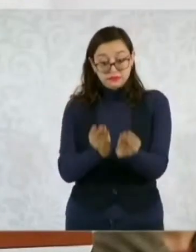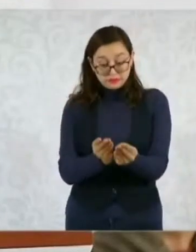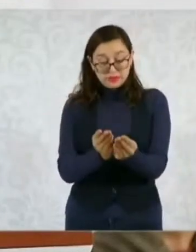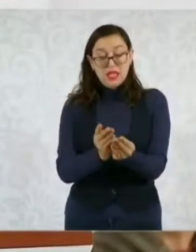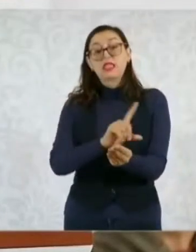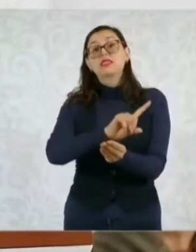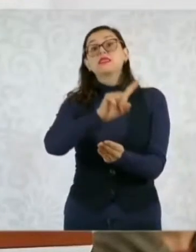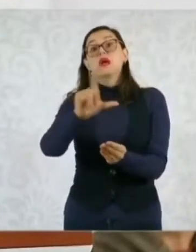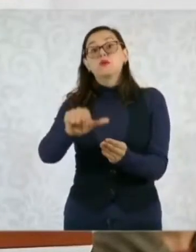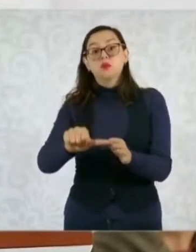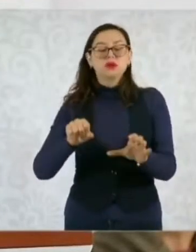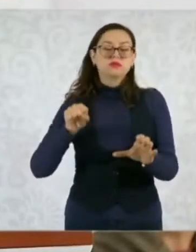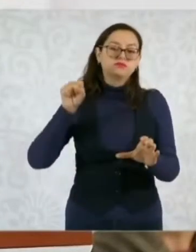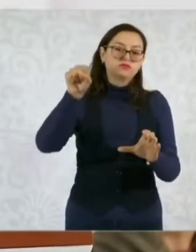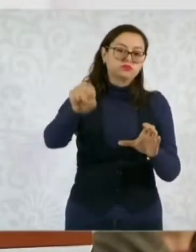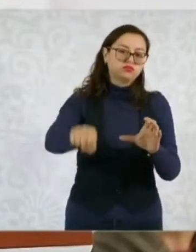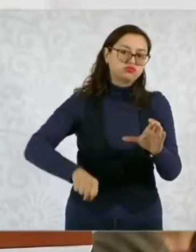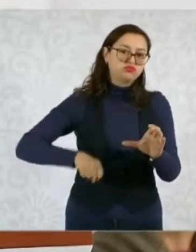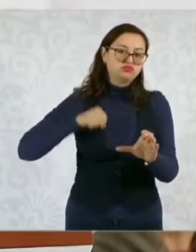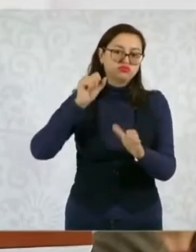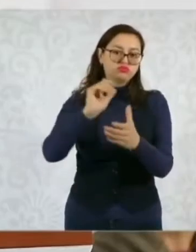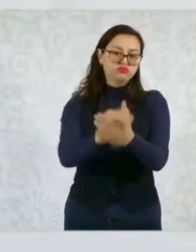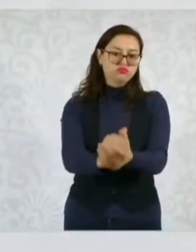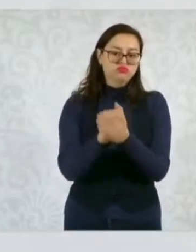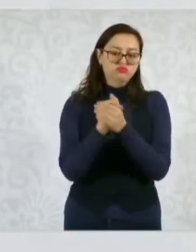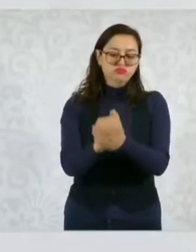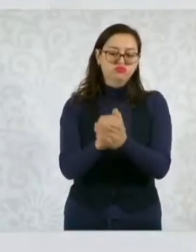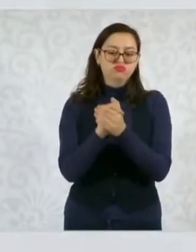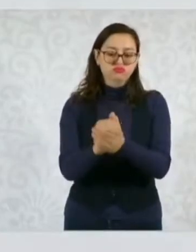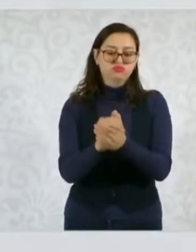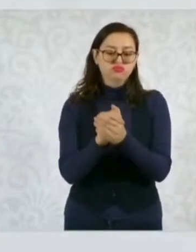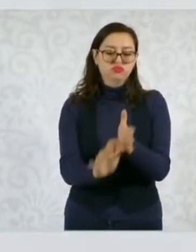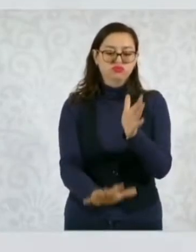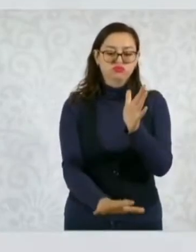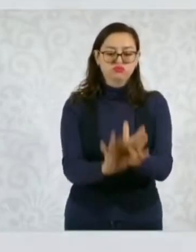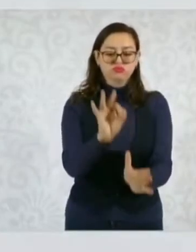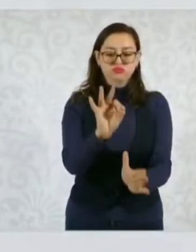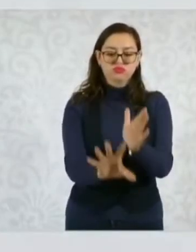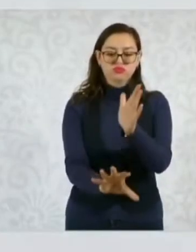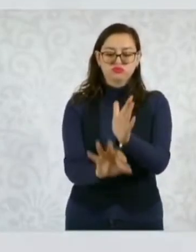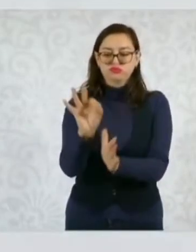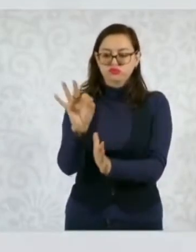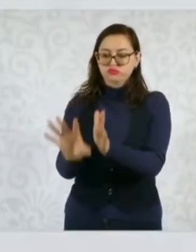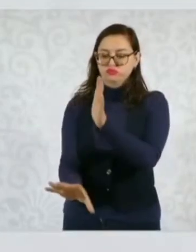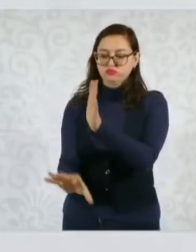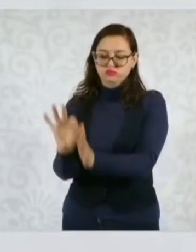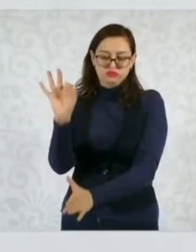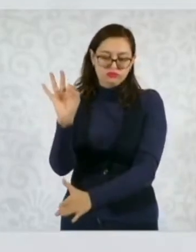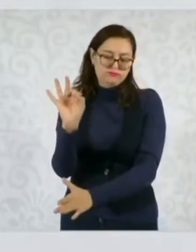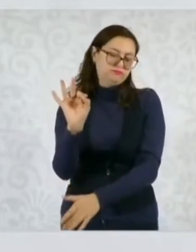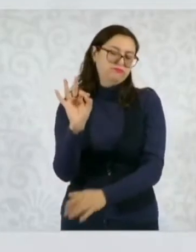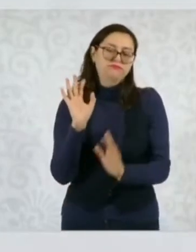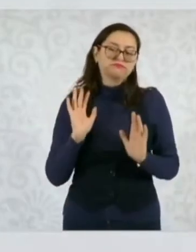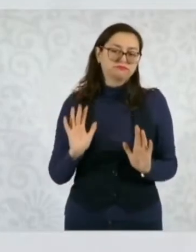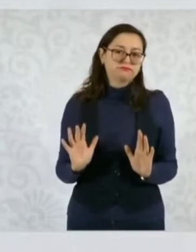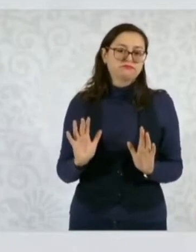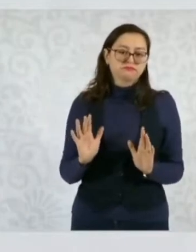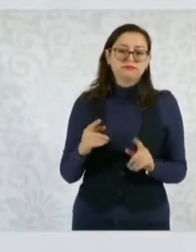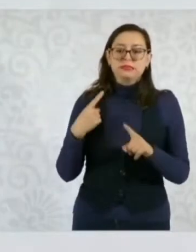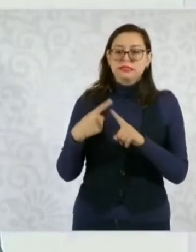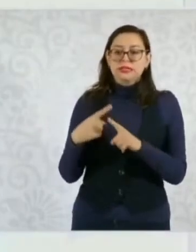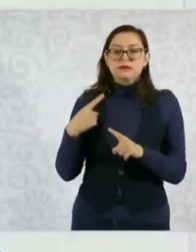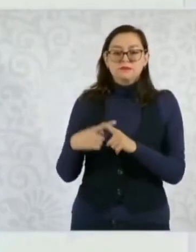en donde si fueron seleccionados seis y son tres los lugares, pues se define a partir de ahí en donde se